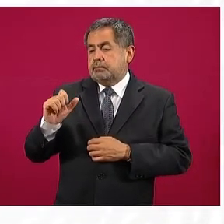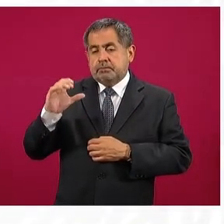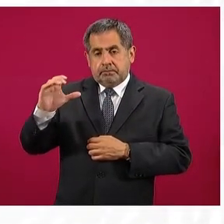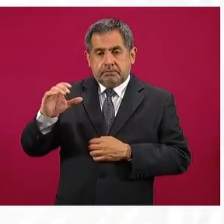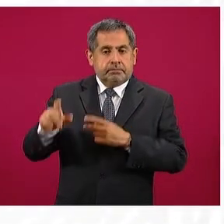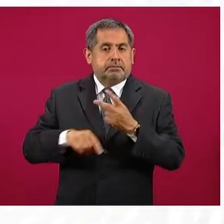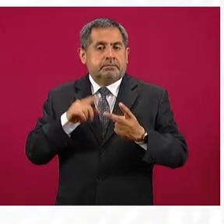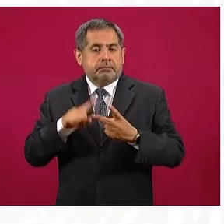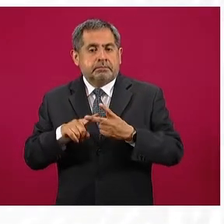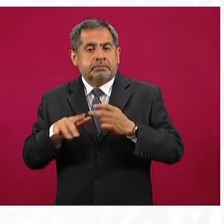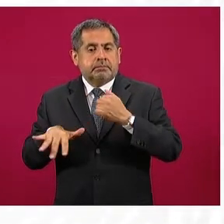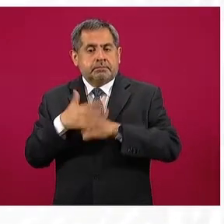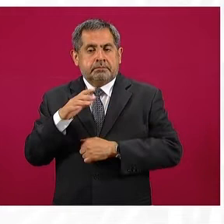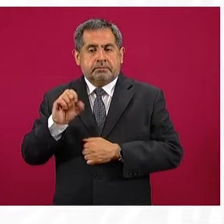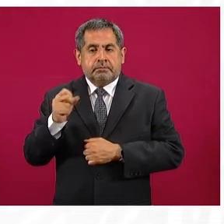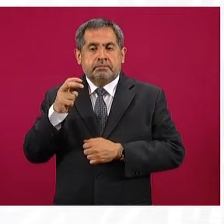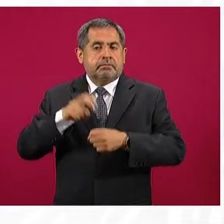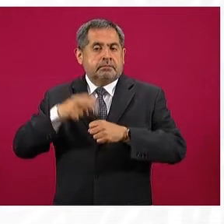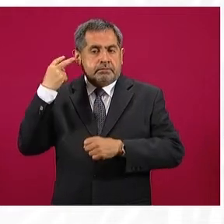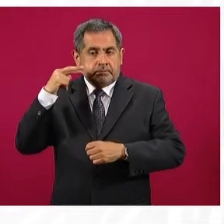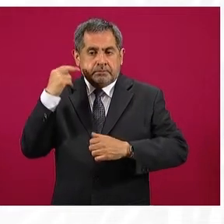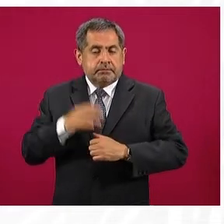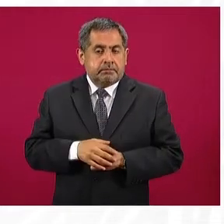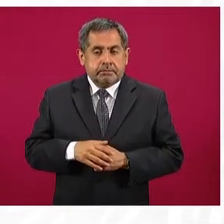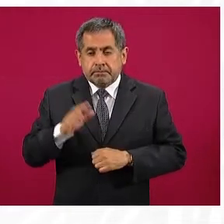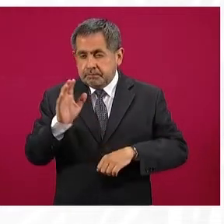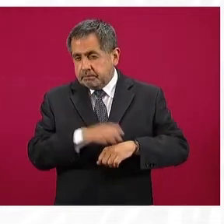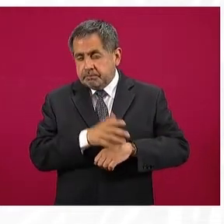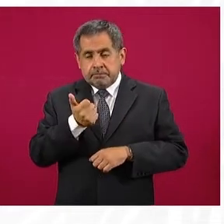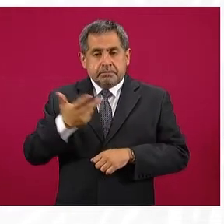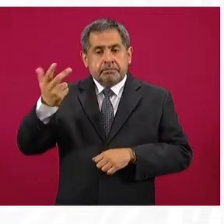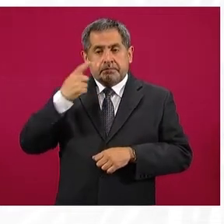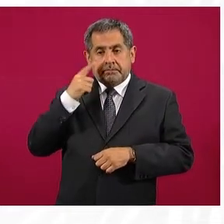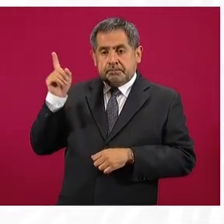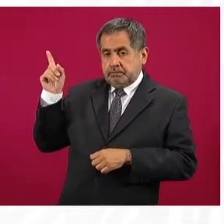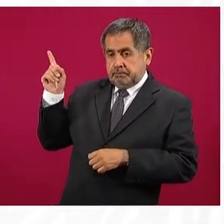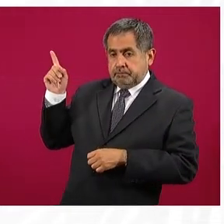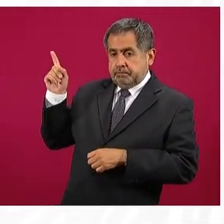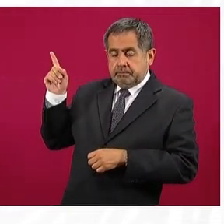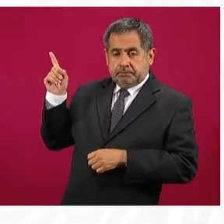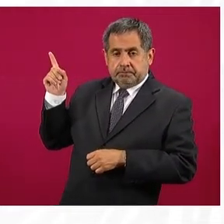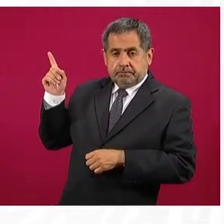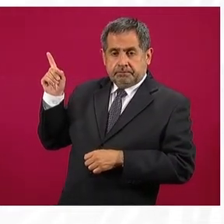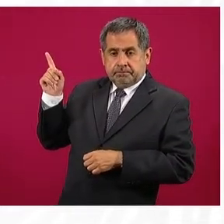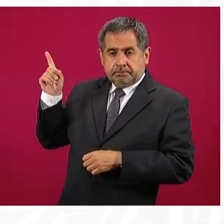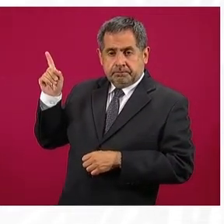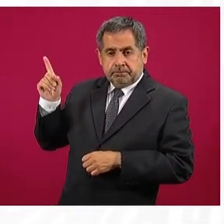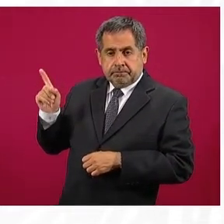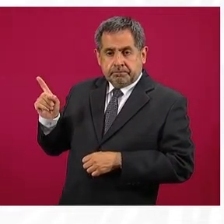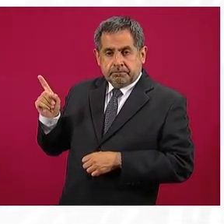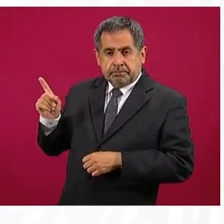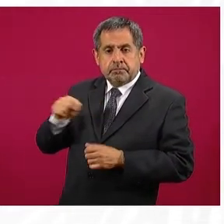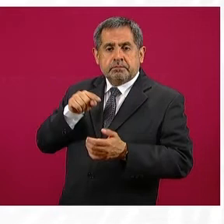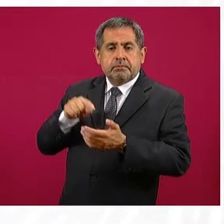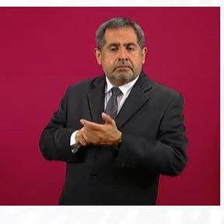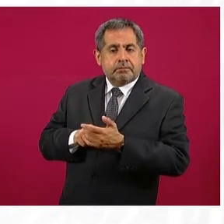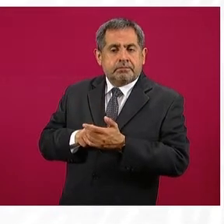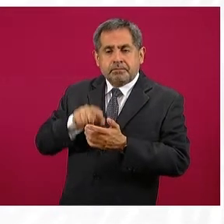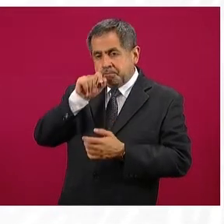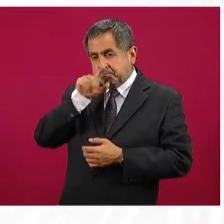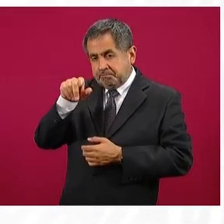franquicia Pemex en Veracruz, Veracruz. La más cara, 21 pesos 11 centavos en Talpa de Allende,